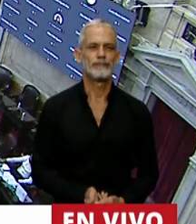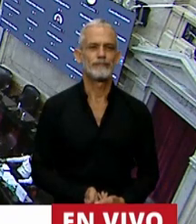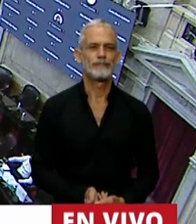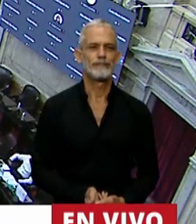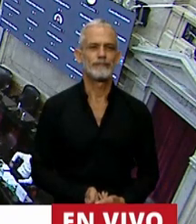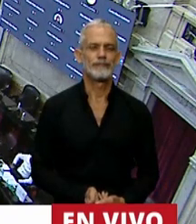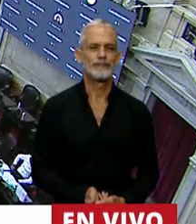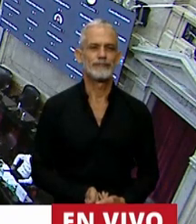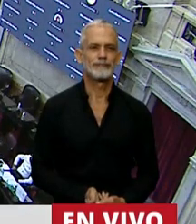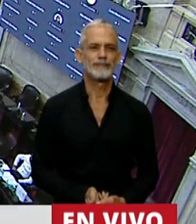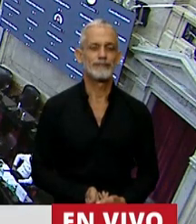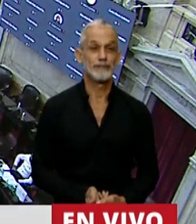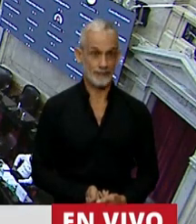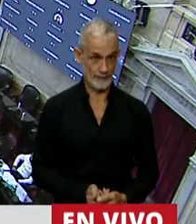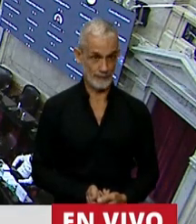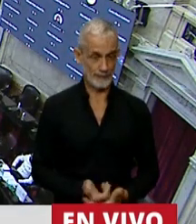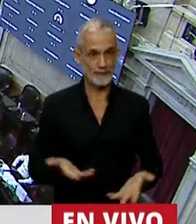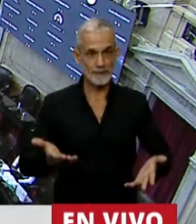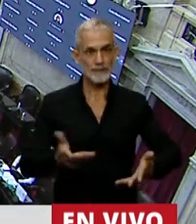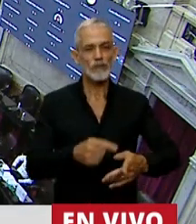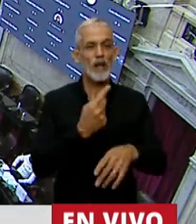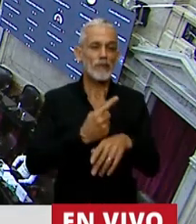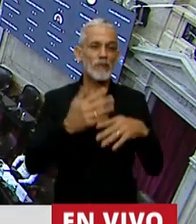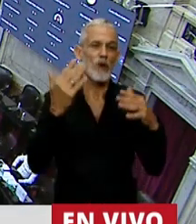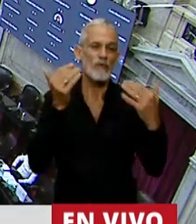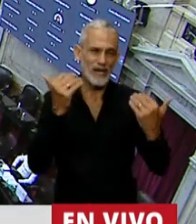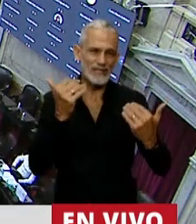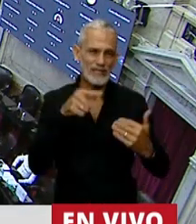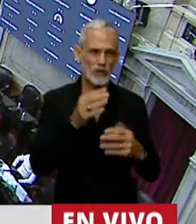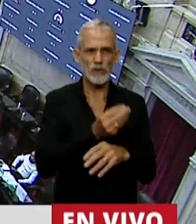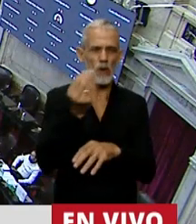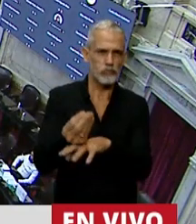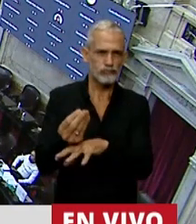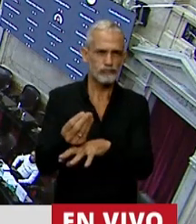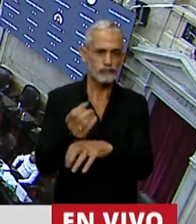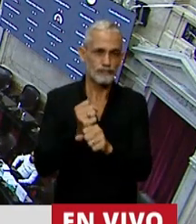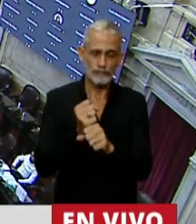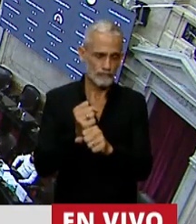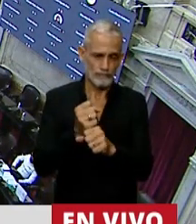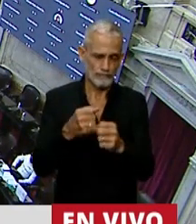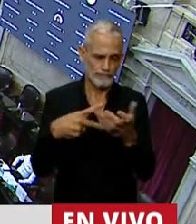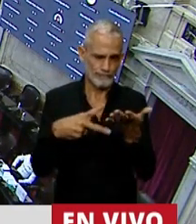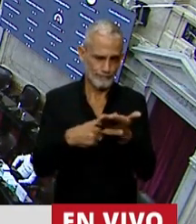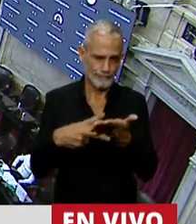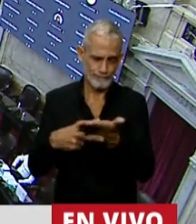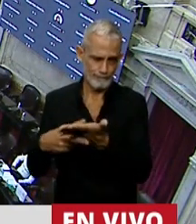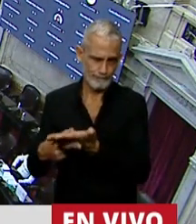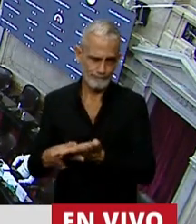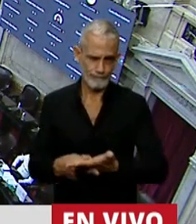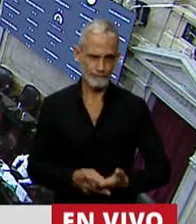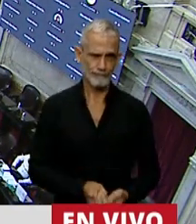En primer lugar, señor presidente, felicitaciones por su participación y más miembros de la honorable Cámara.